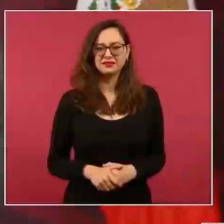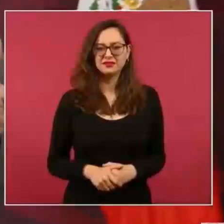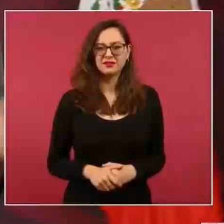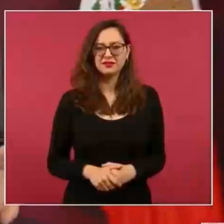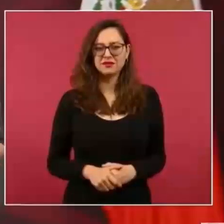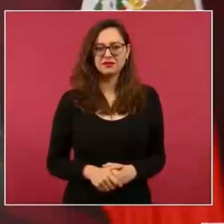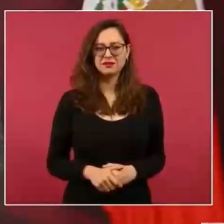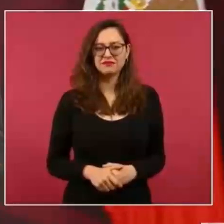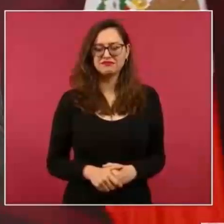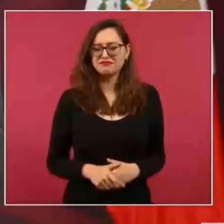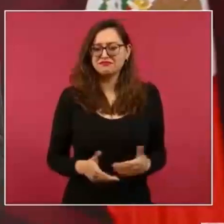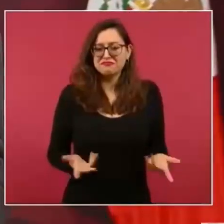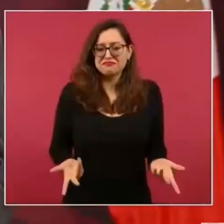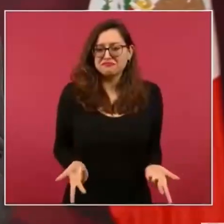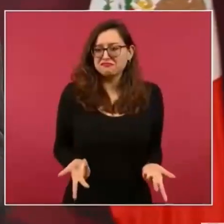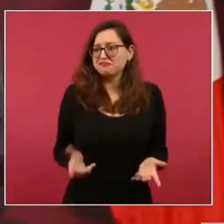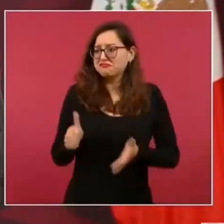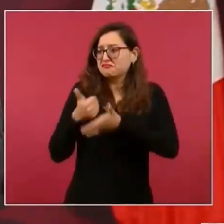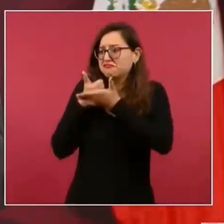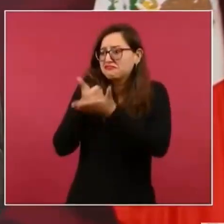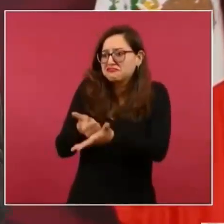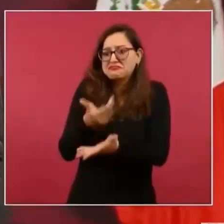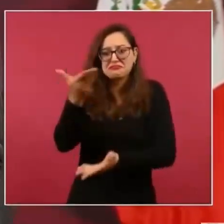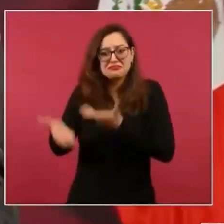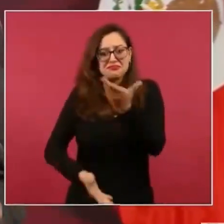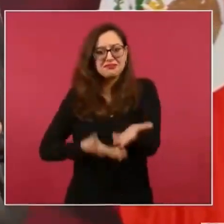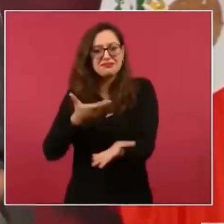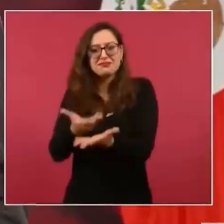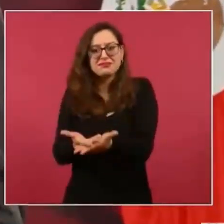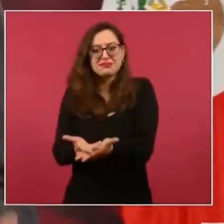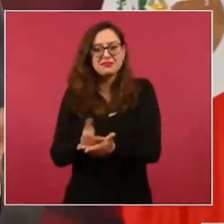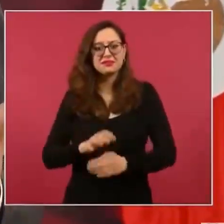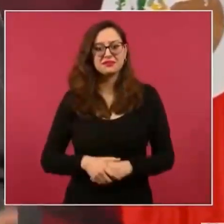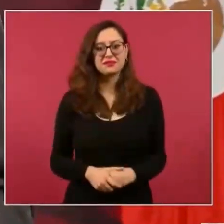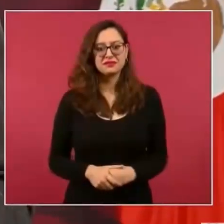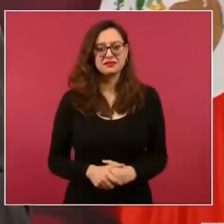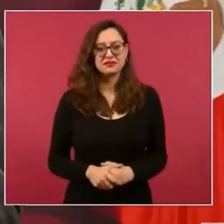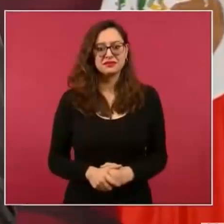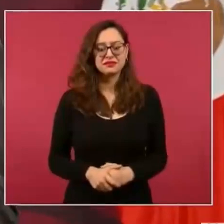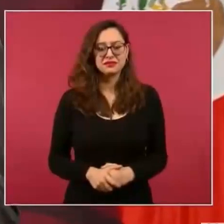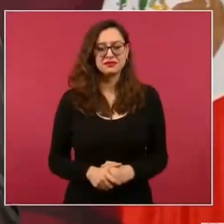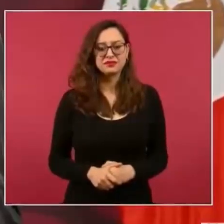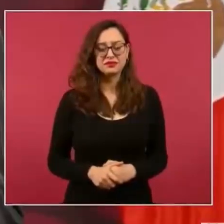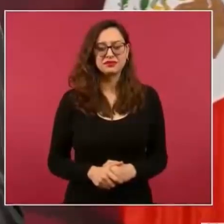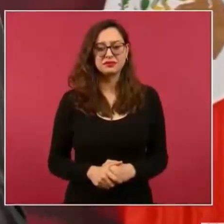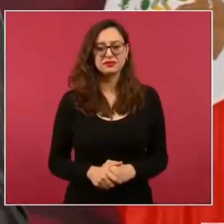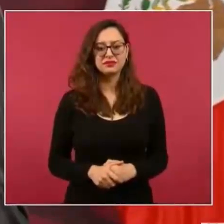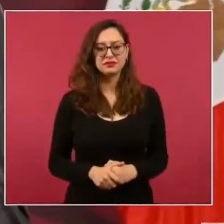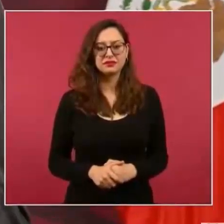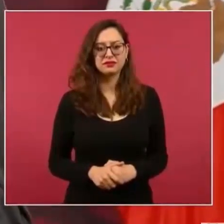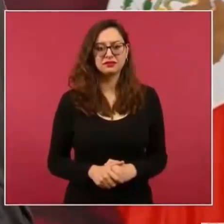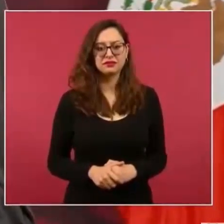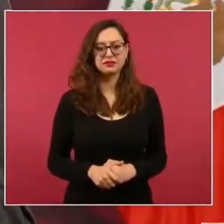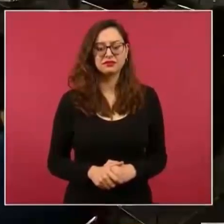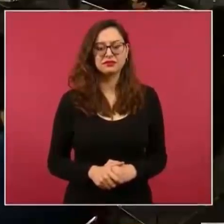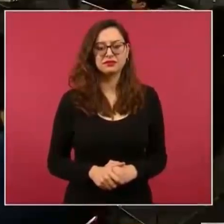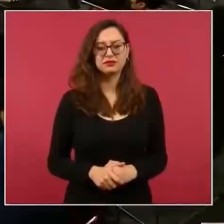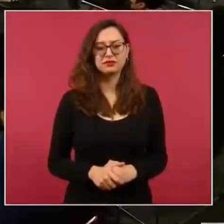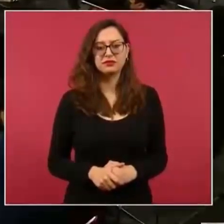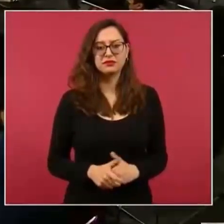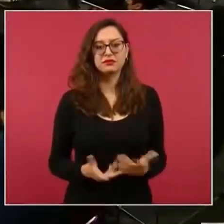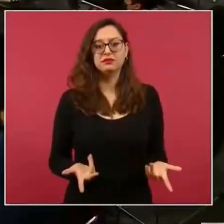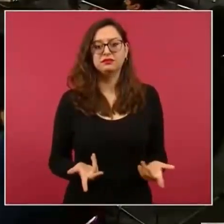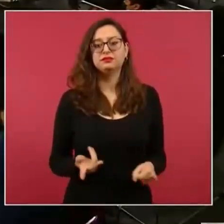Sí, porque es ayudar y además hay una situación también, como se estaban